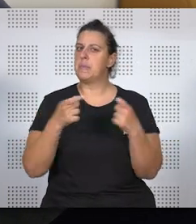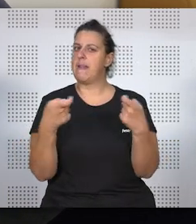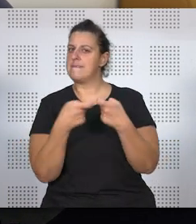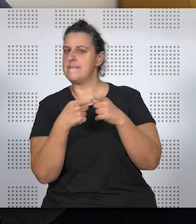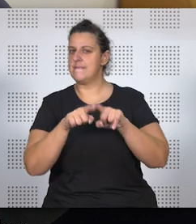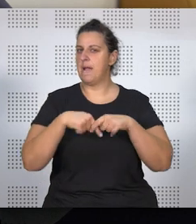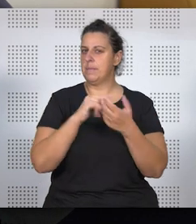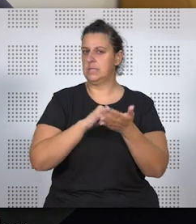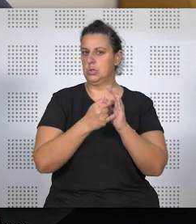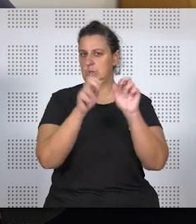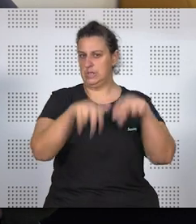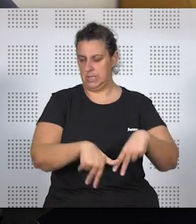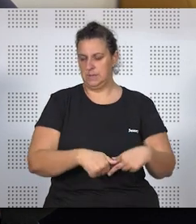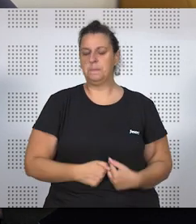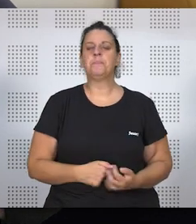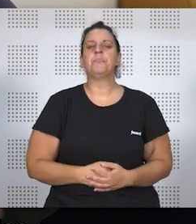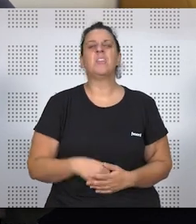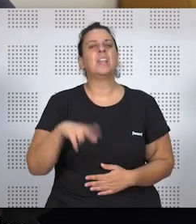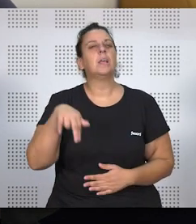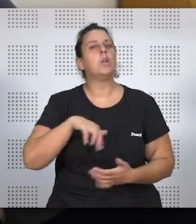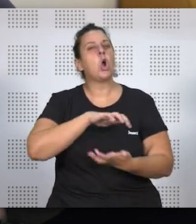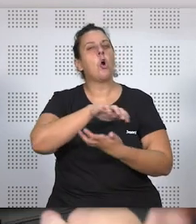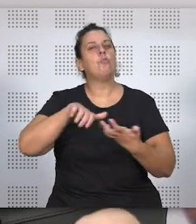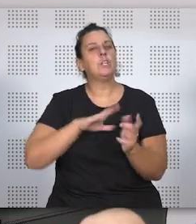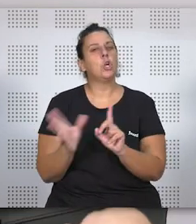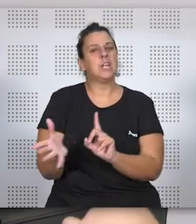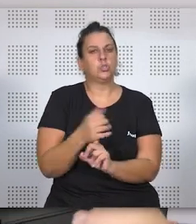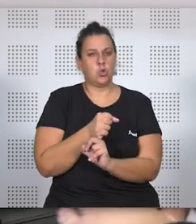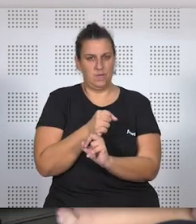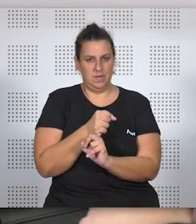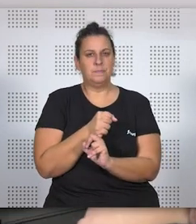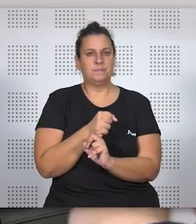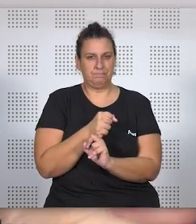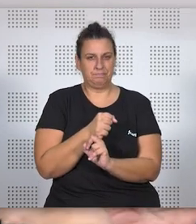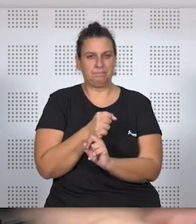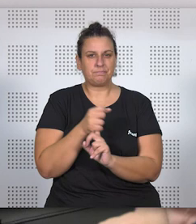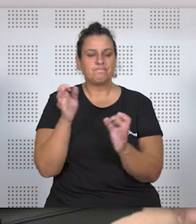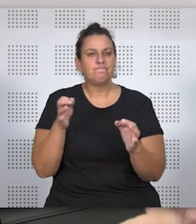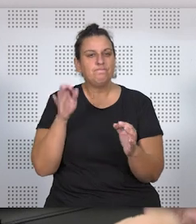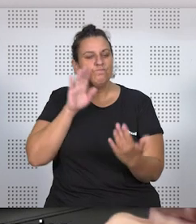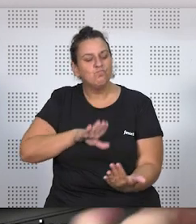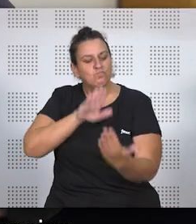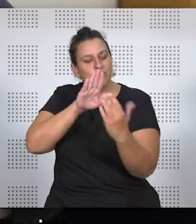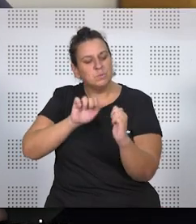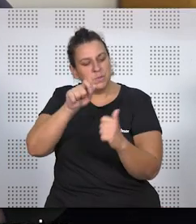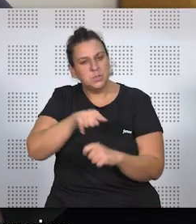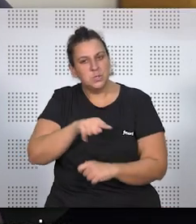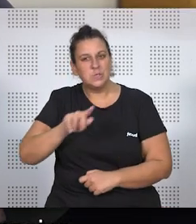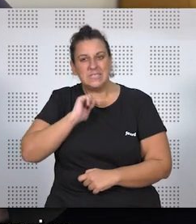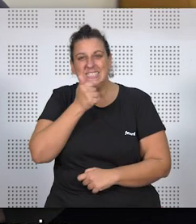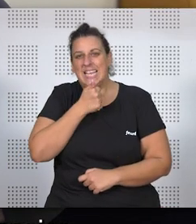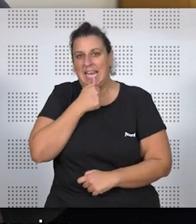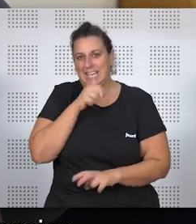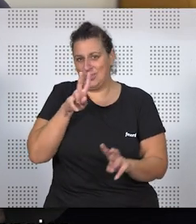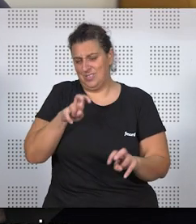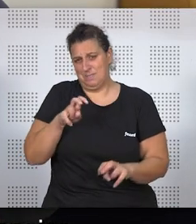resuelven, yo creo tiene mucho que ver con, resolver conflictos, con haberlos, encarados del principio, no, el secreto es un gran